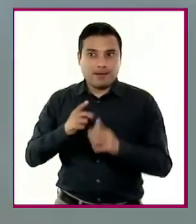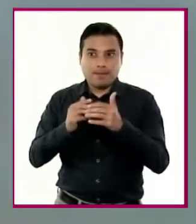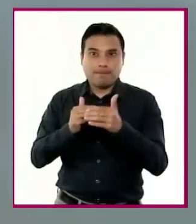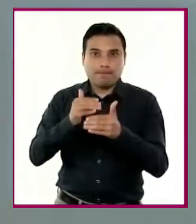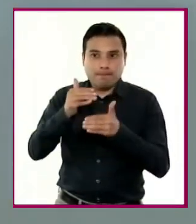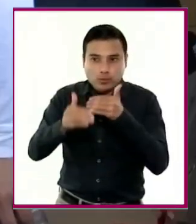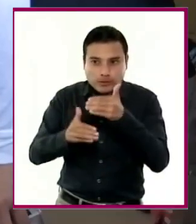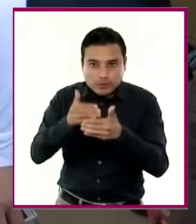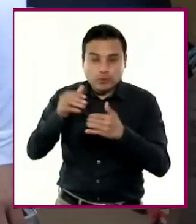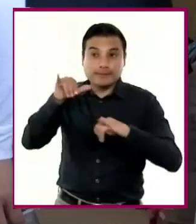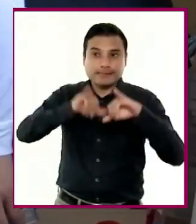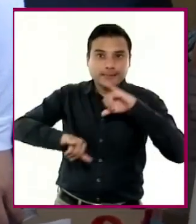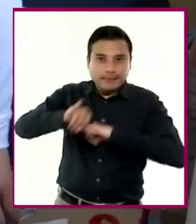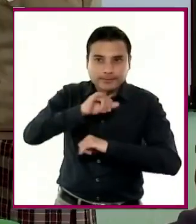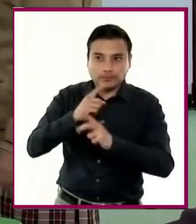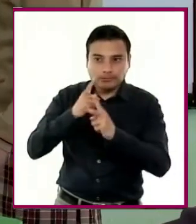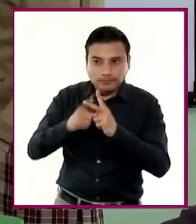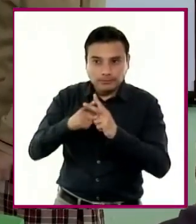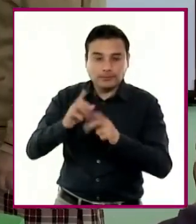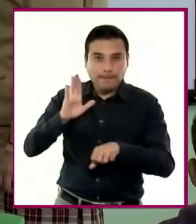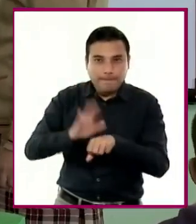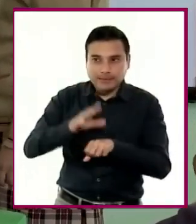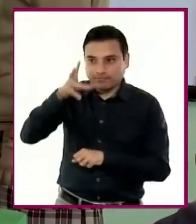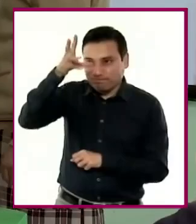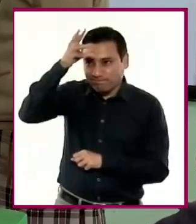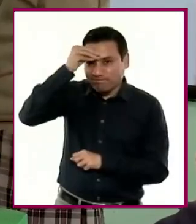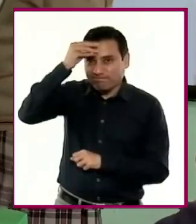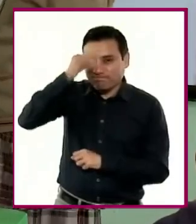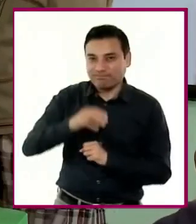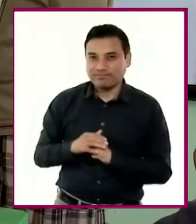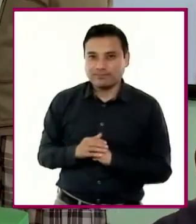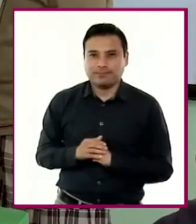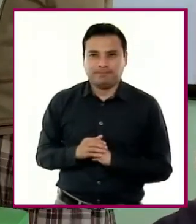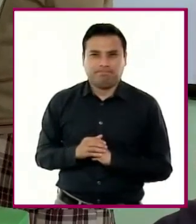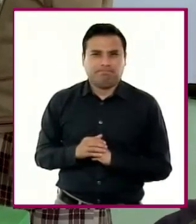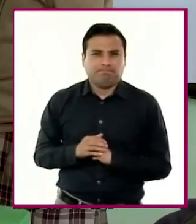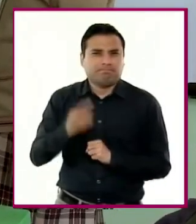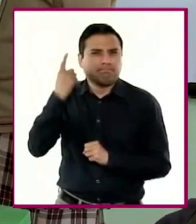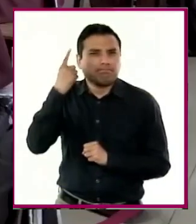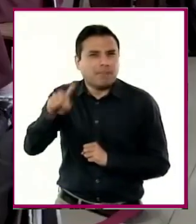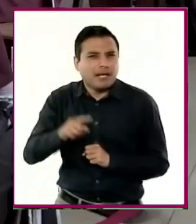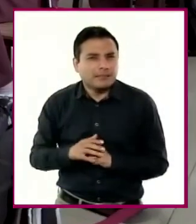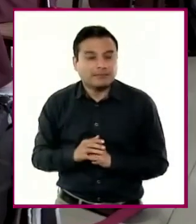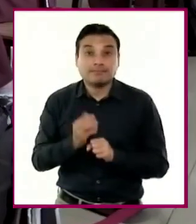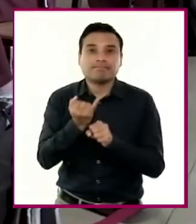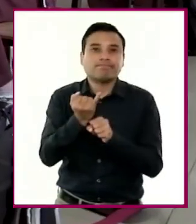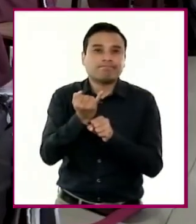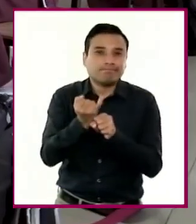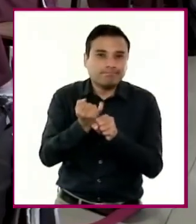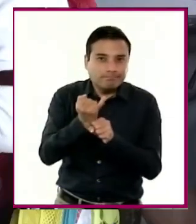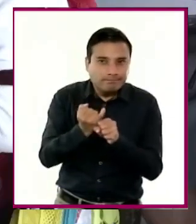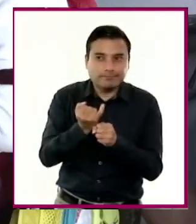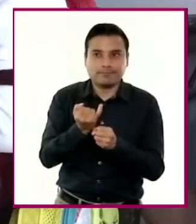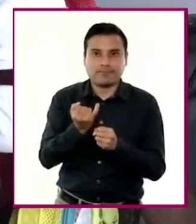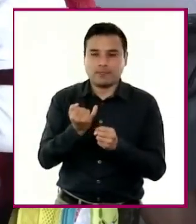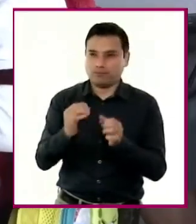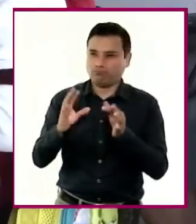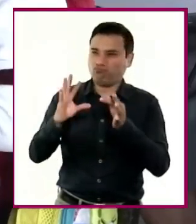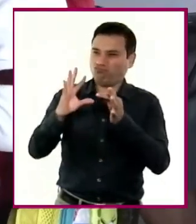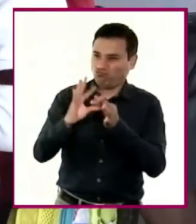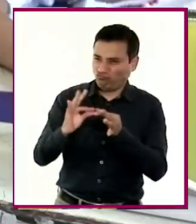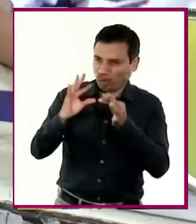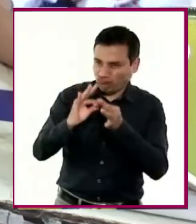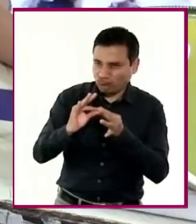matemáticos para indagar, argumentar y explicar. También se busca fortalecer